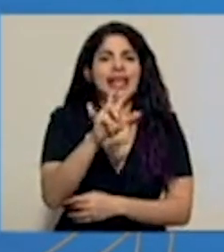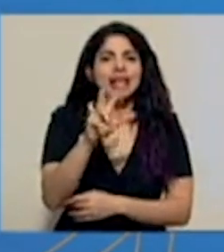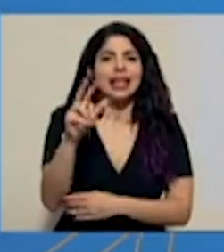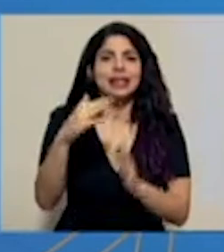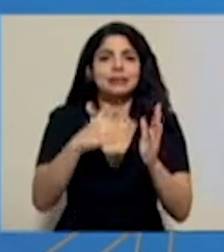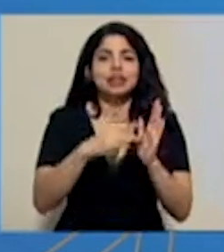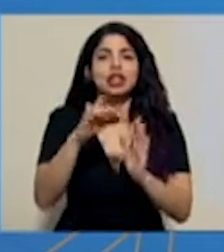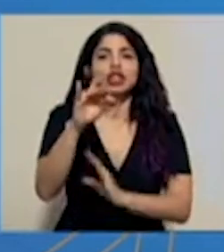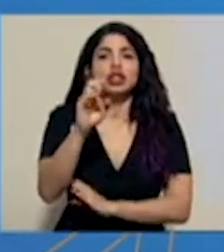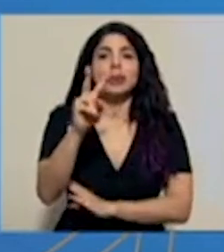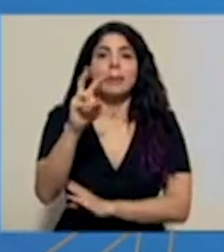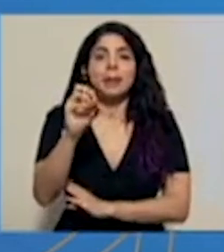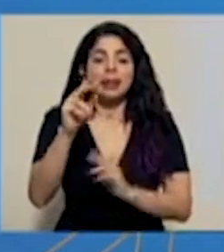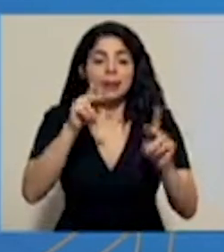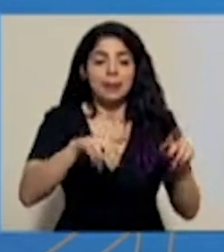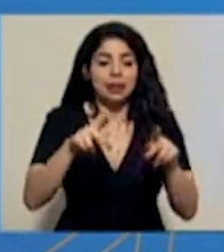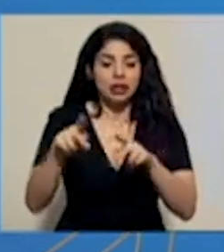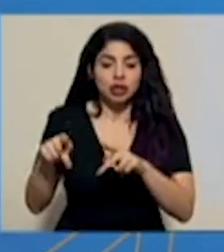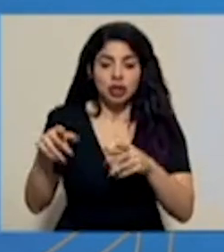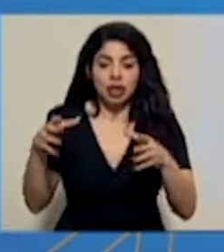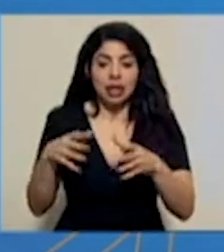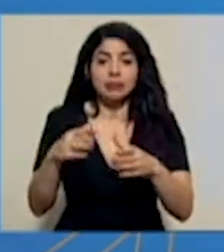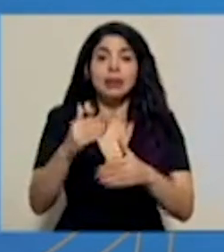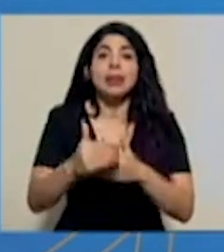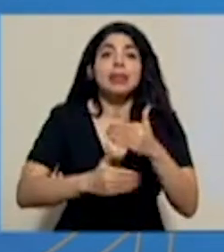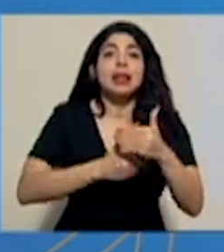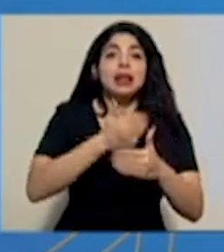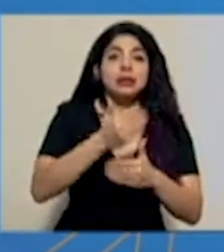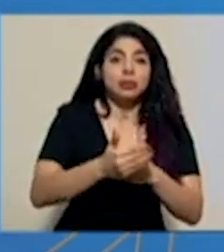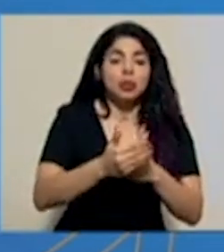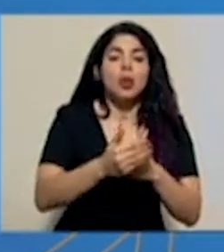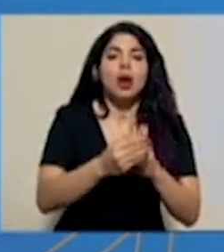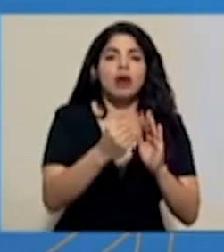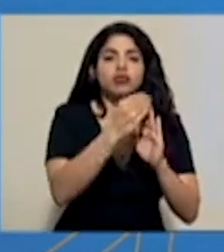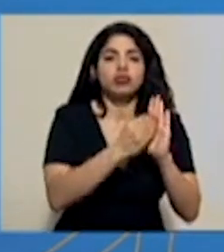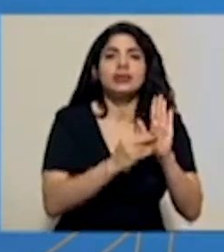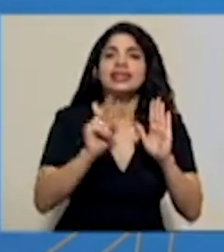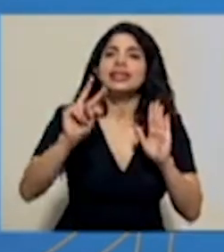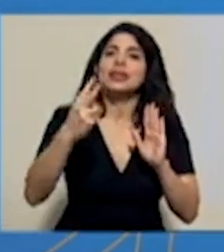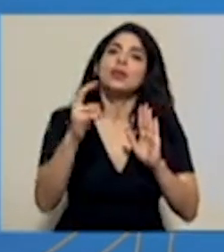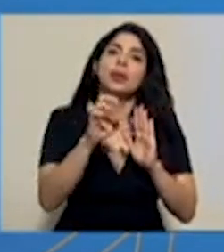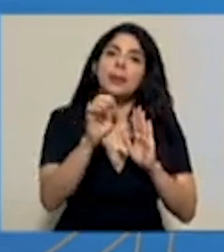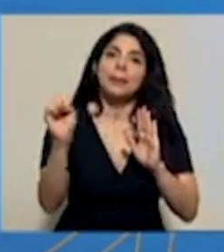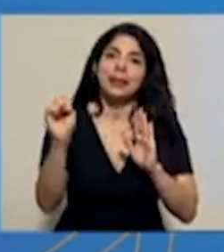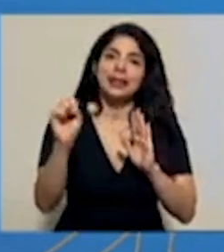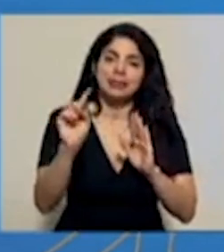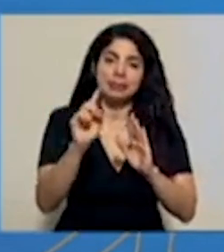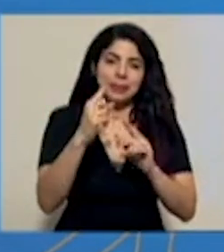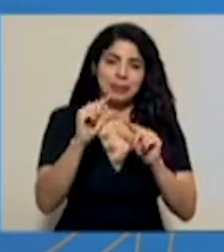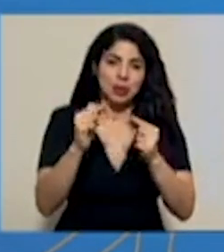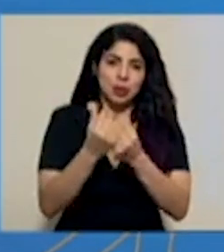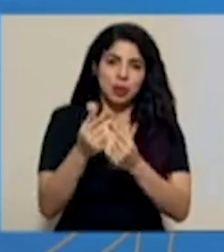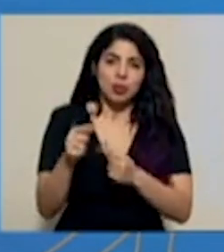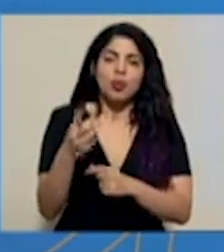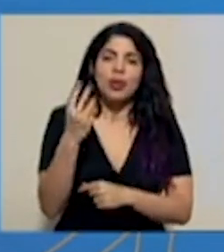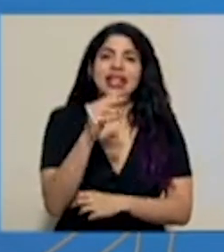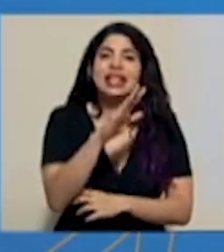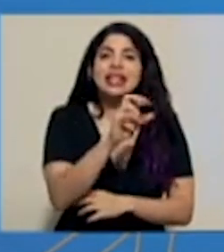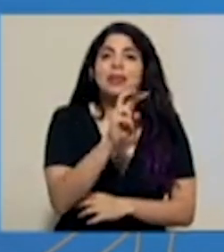mil 820 personas. Después tenemos un registro para el segundo mes de este primer grupo de